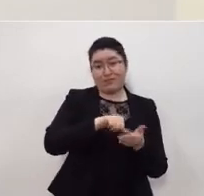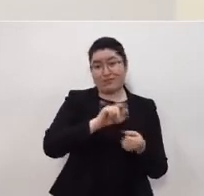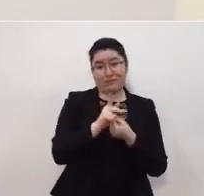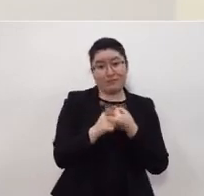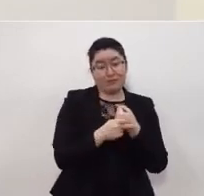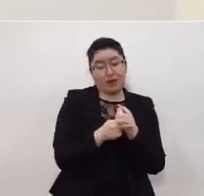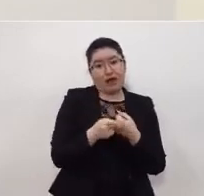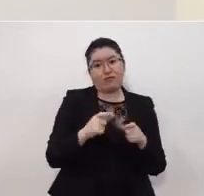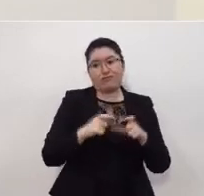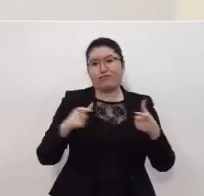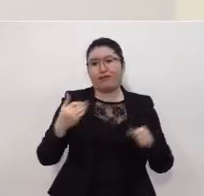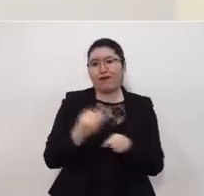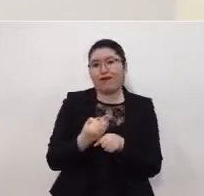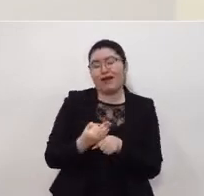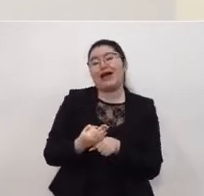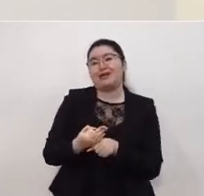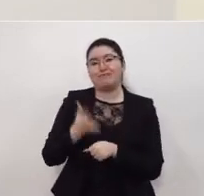nuestro país